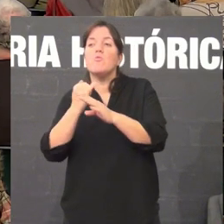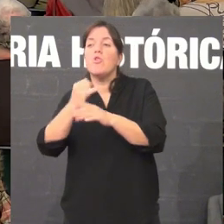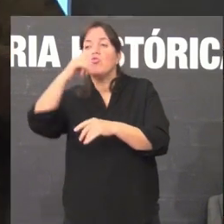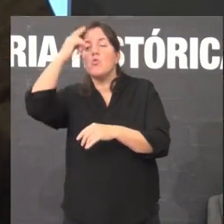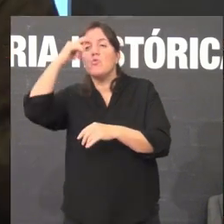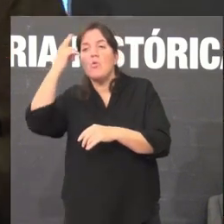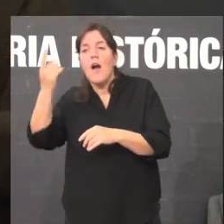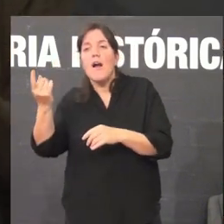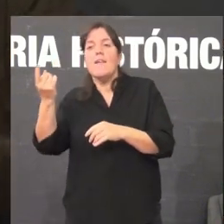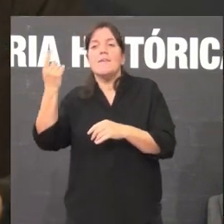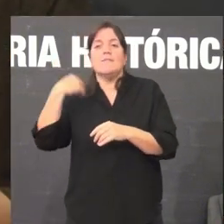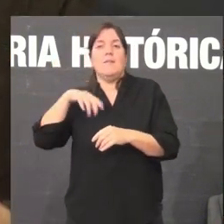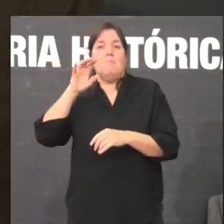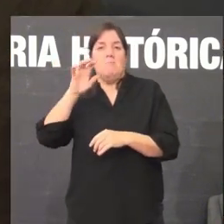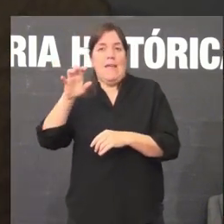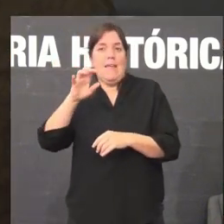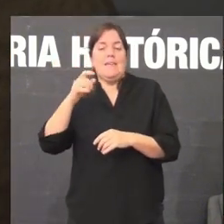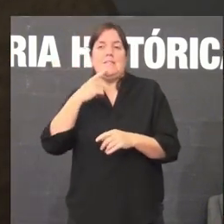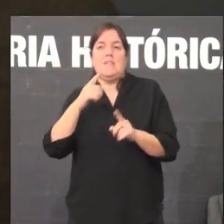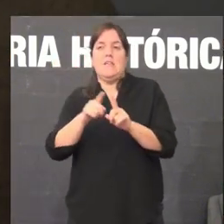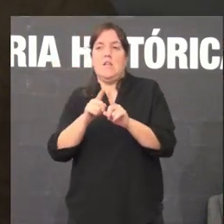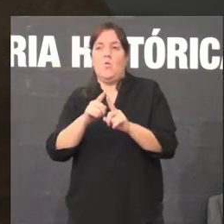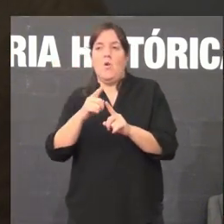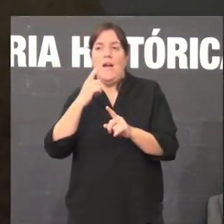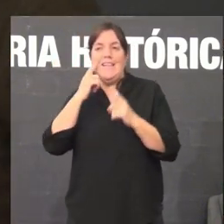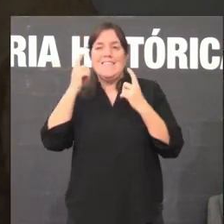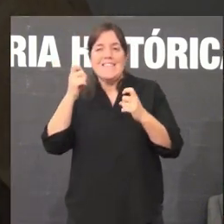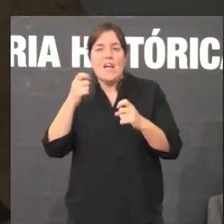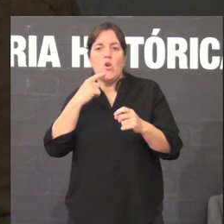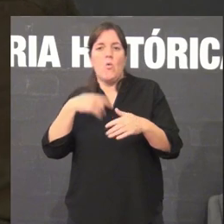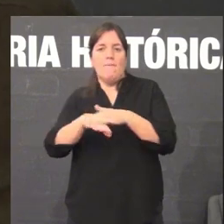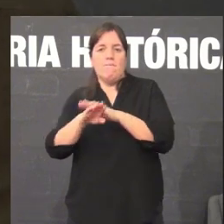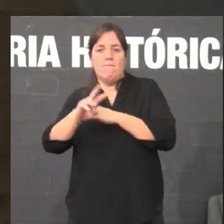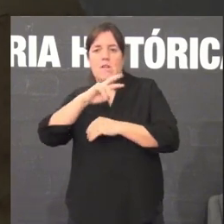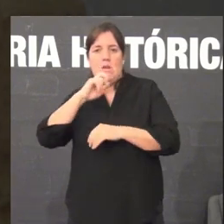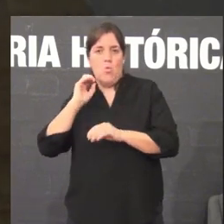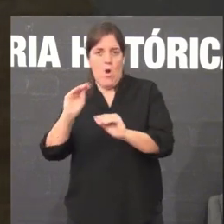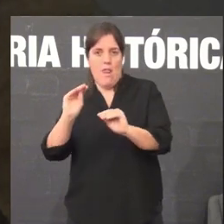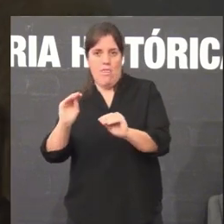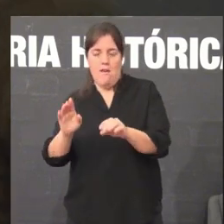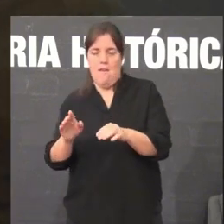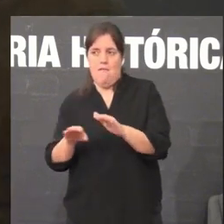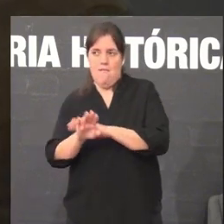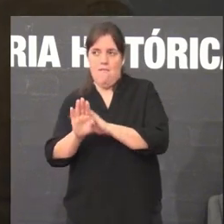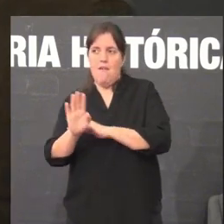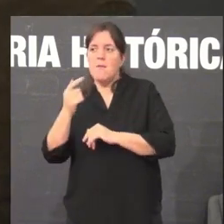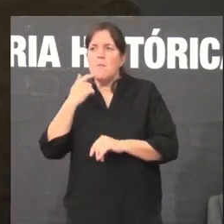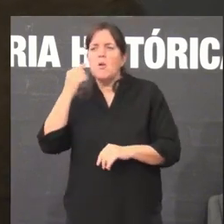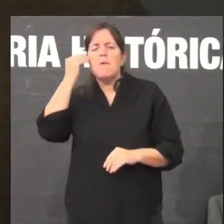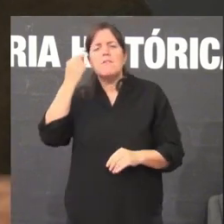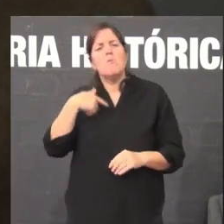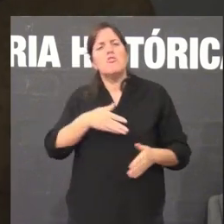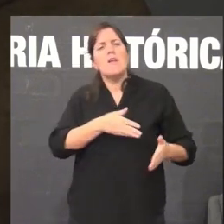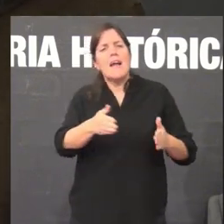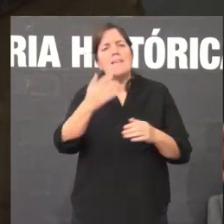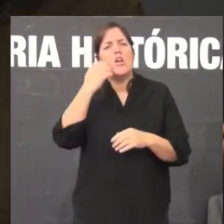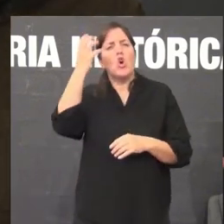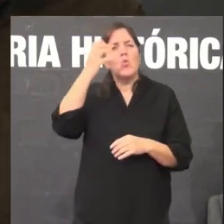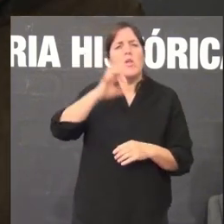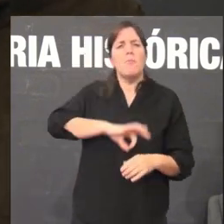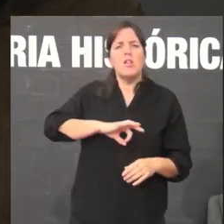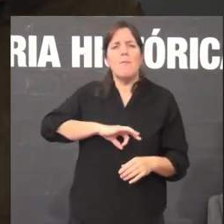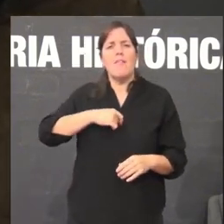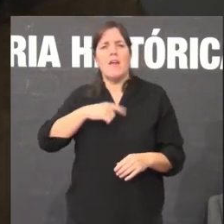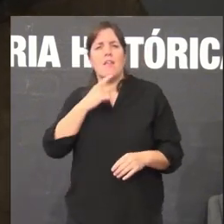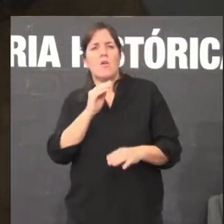do país foron capaces de mantelo. Mas pensemos ás rúas de Pontevedra, da Coruña, sen cuidaron o